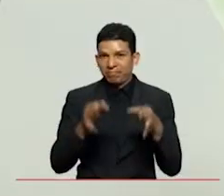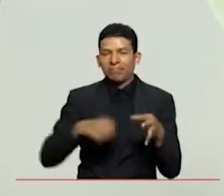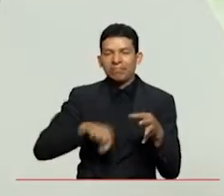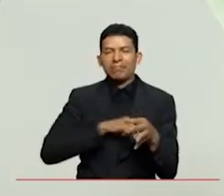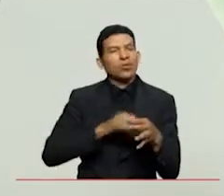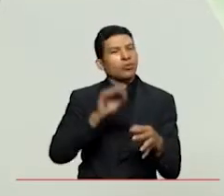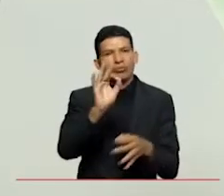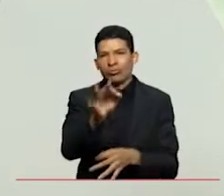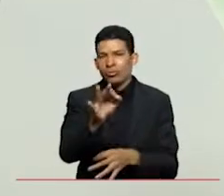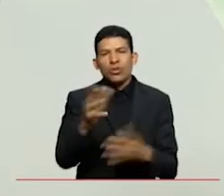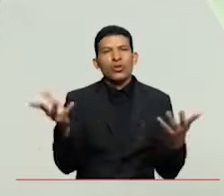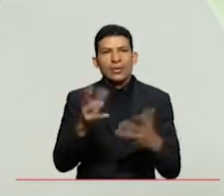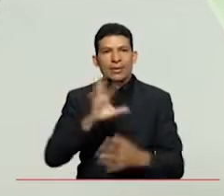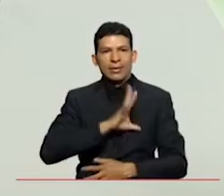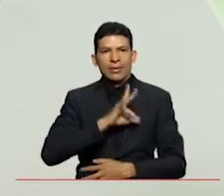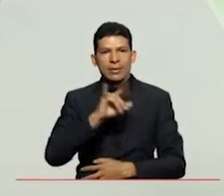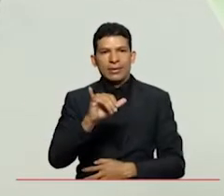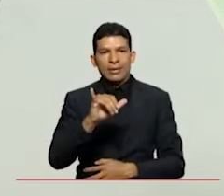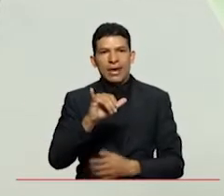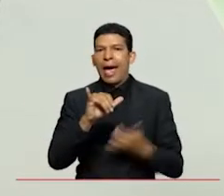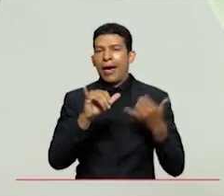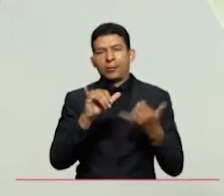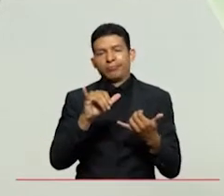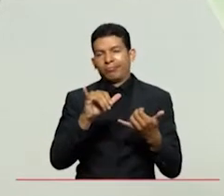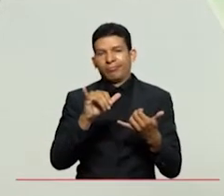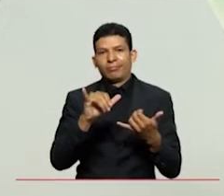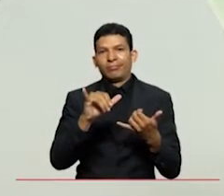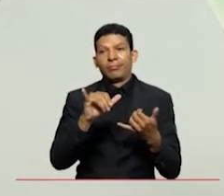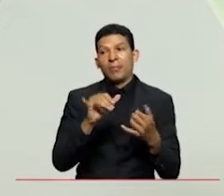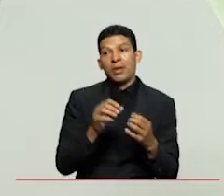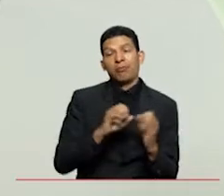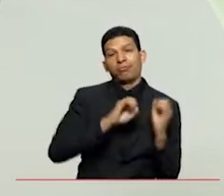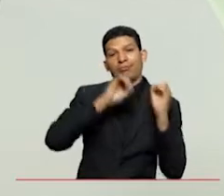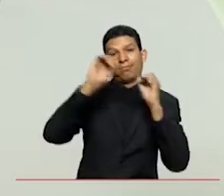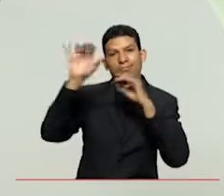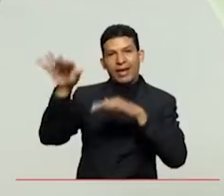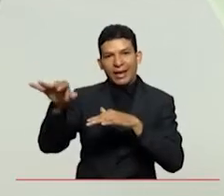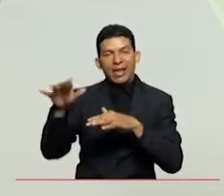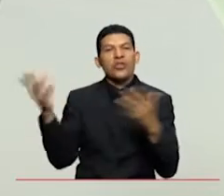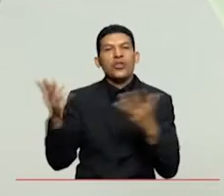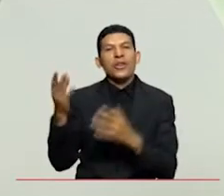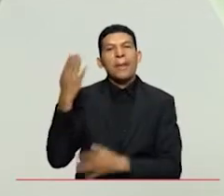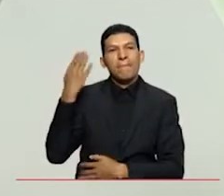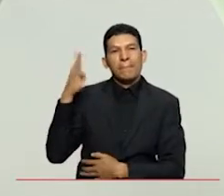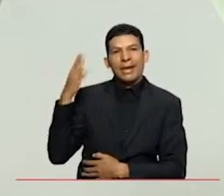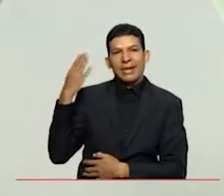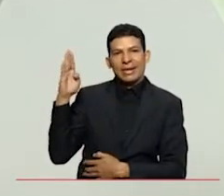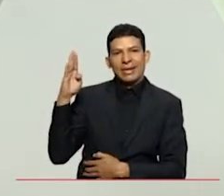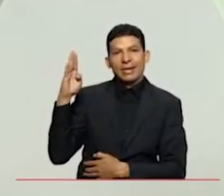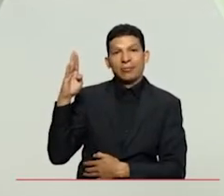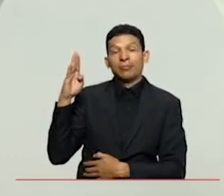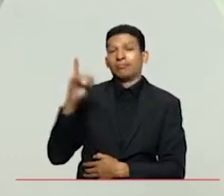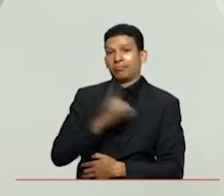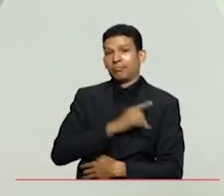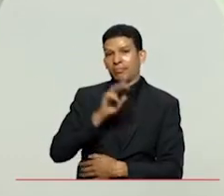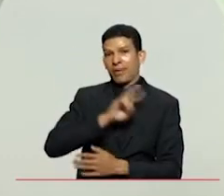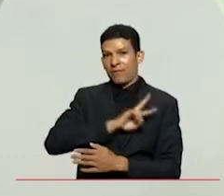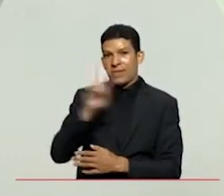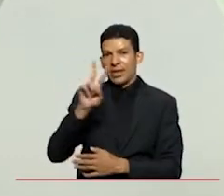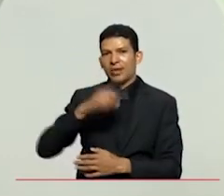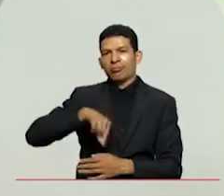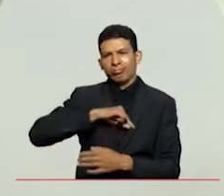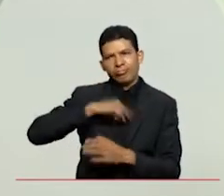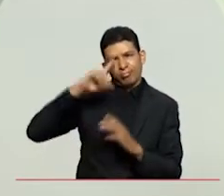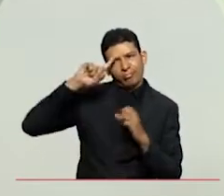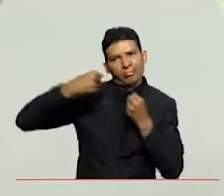lo vamos a hacer siempre lo hemos hecho en cali pero esta vez vamos a hacerlo en barranquilla porque la universidad del valle firmó un convenio de cooperación